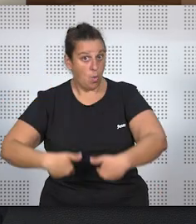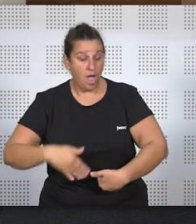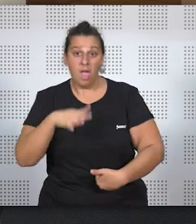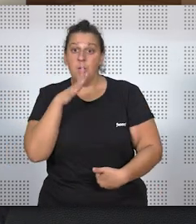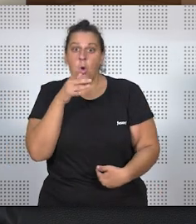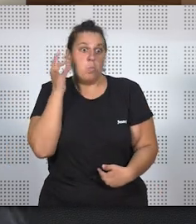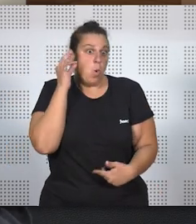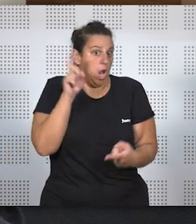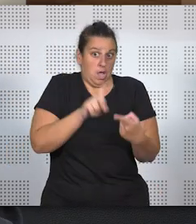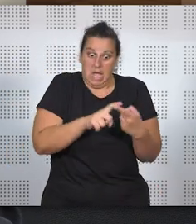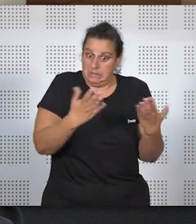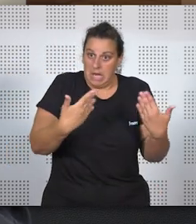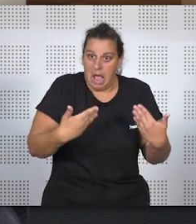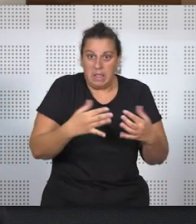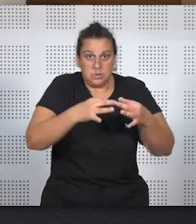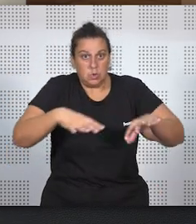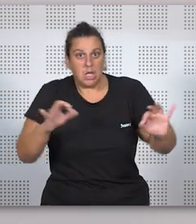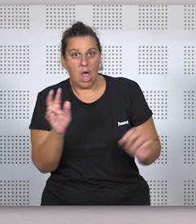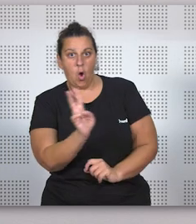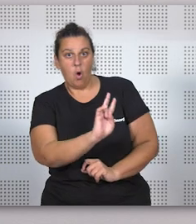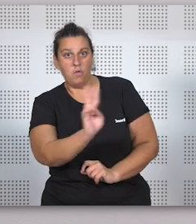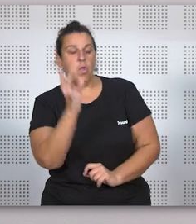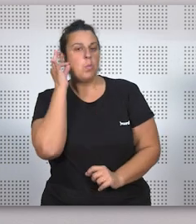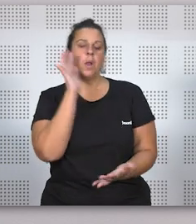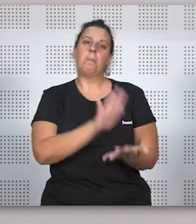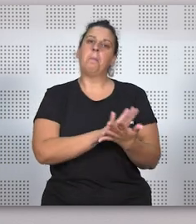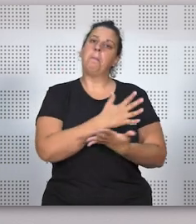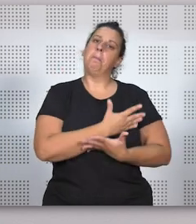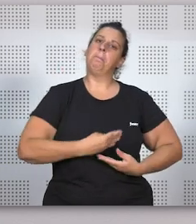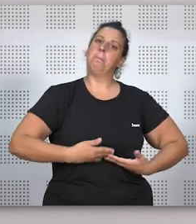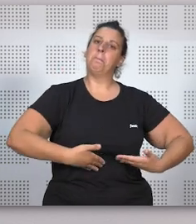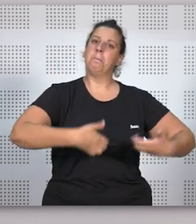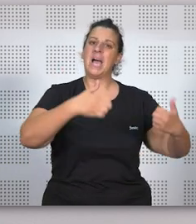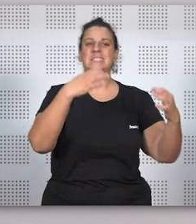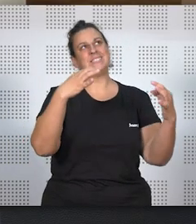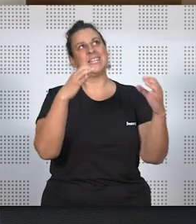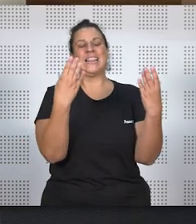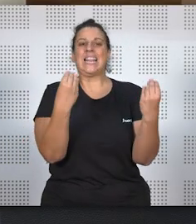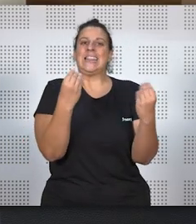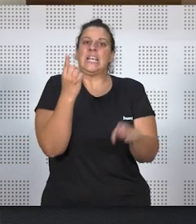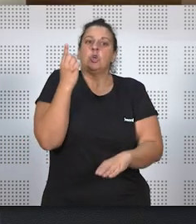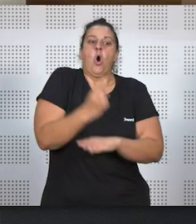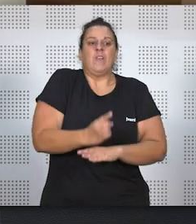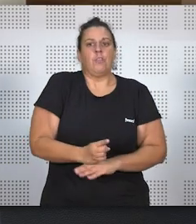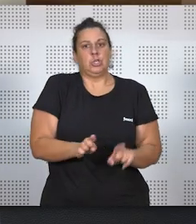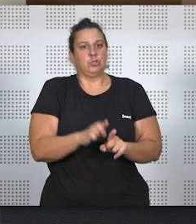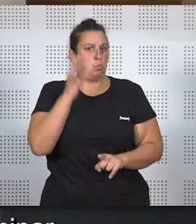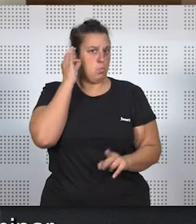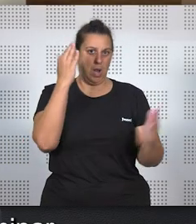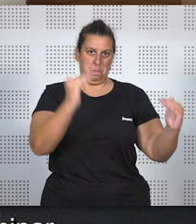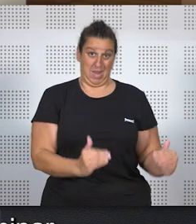porque la mujer no se case o bien porque en viuda, pues ya está más relajada en cuanto a sus obligaciones.